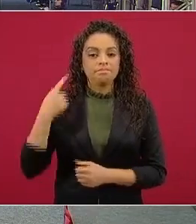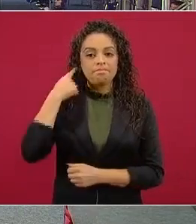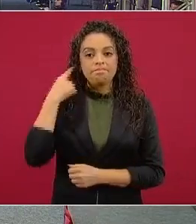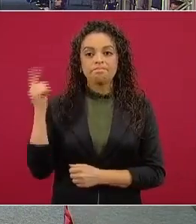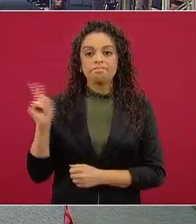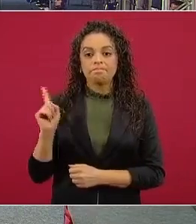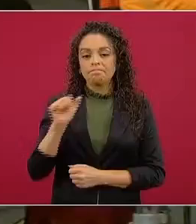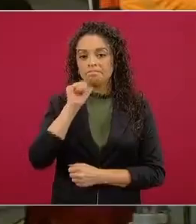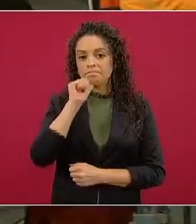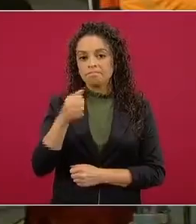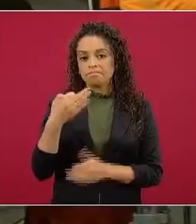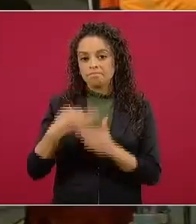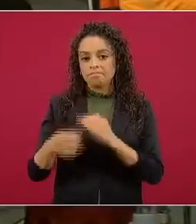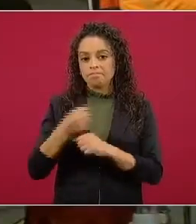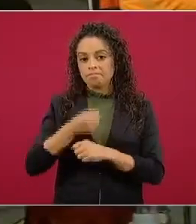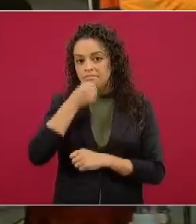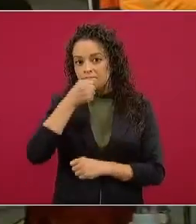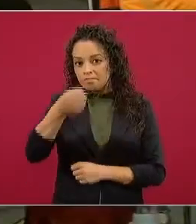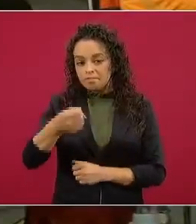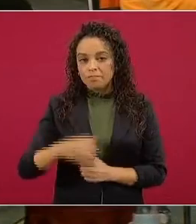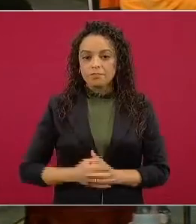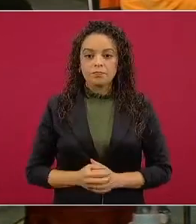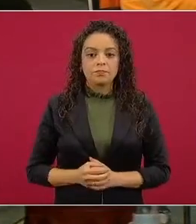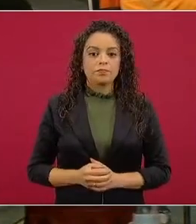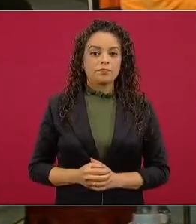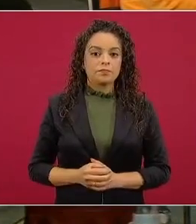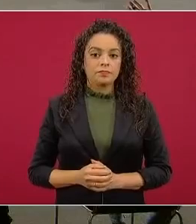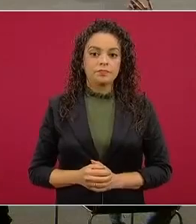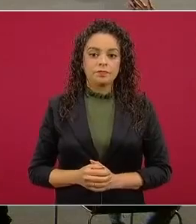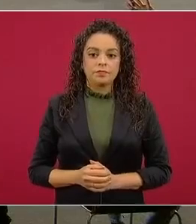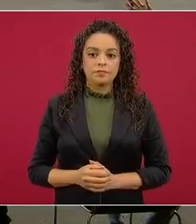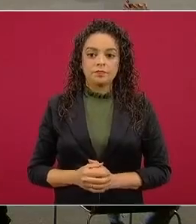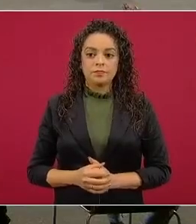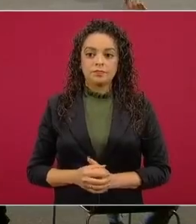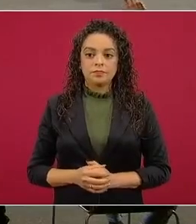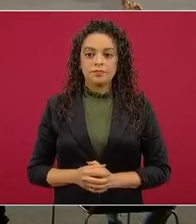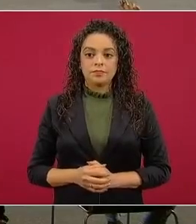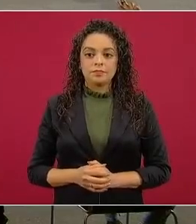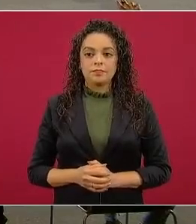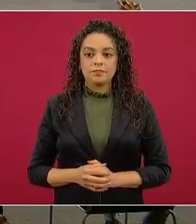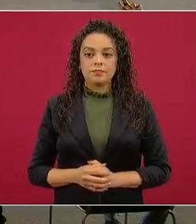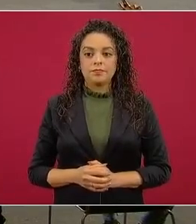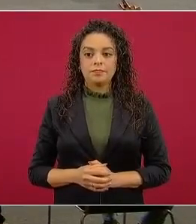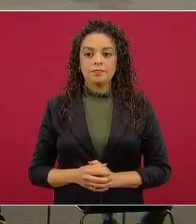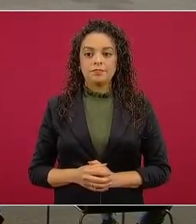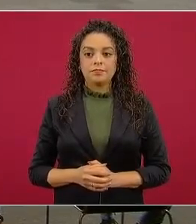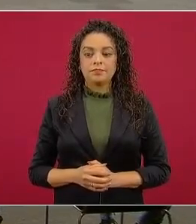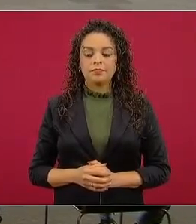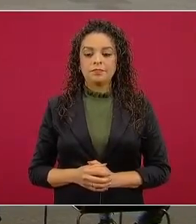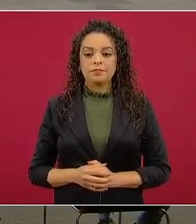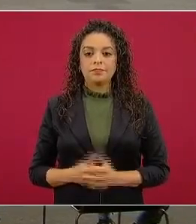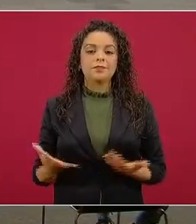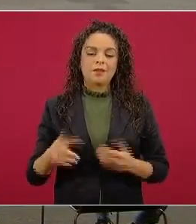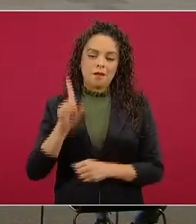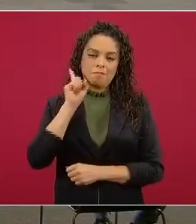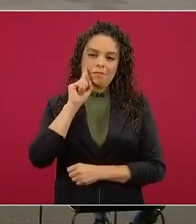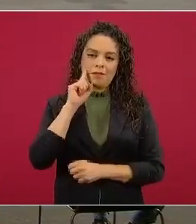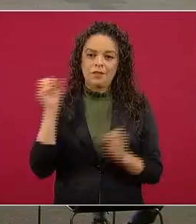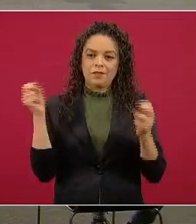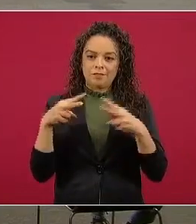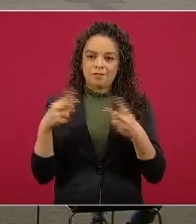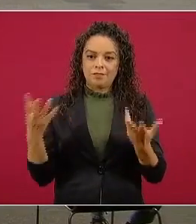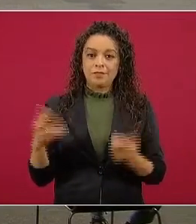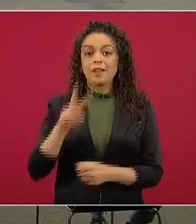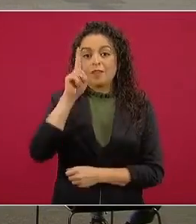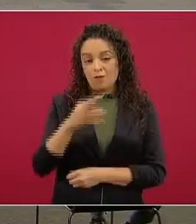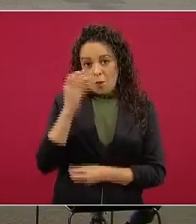muy bien ¿qué les parece como mañana? no es que yo le agradezco Isabel porque me